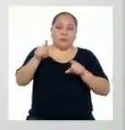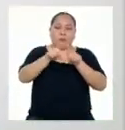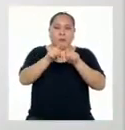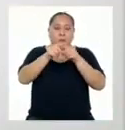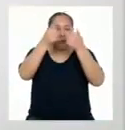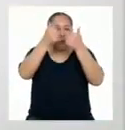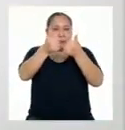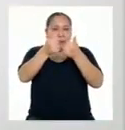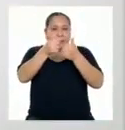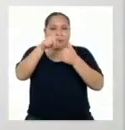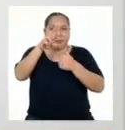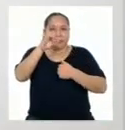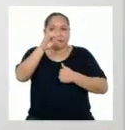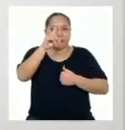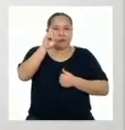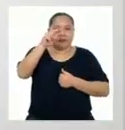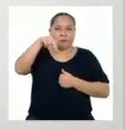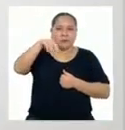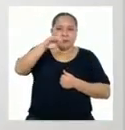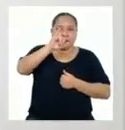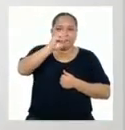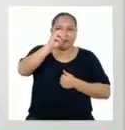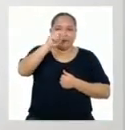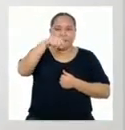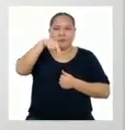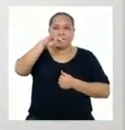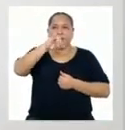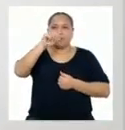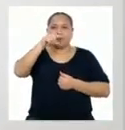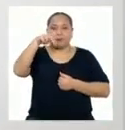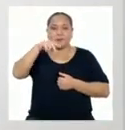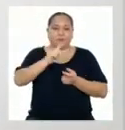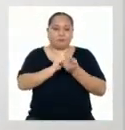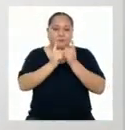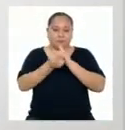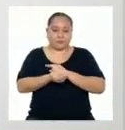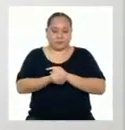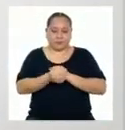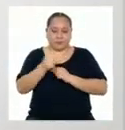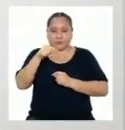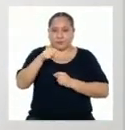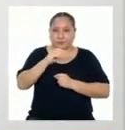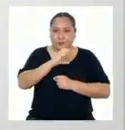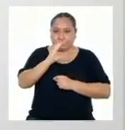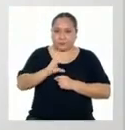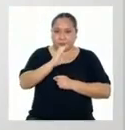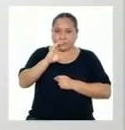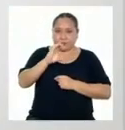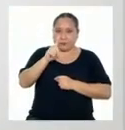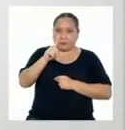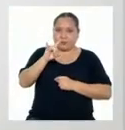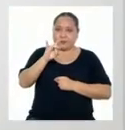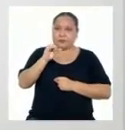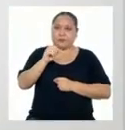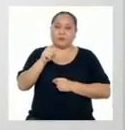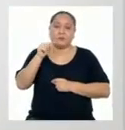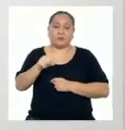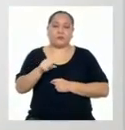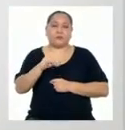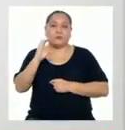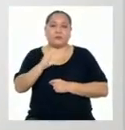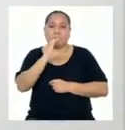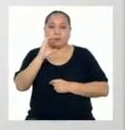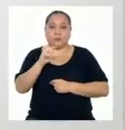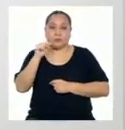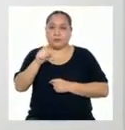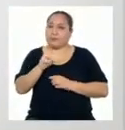Jonathan Las radiaciones Ionizantes Pueden llegar A alterar Las estructuras Químicas De las moléculas De las células Si la molécula Alterada